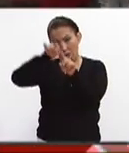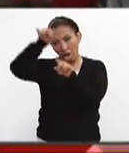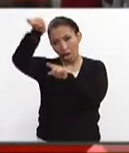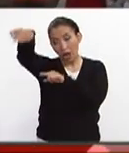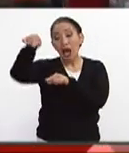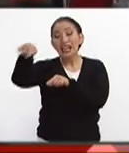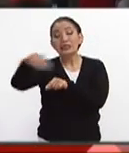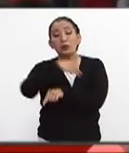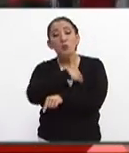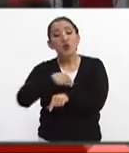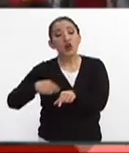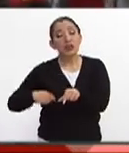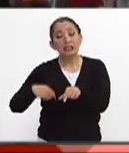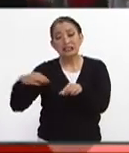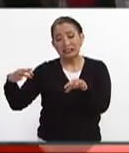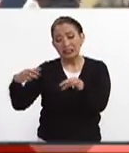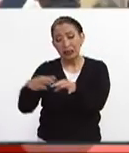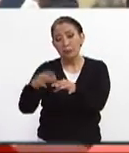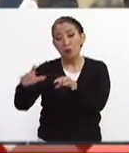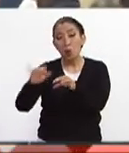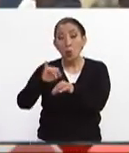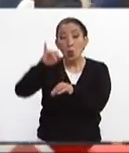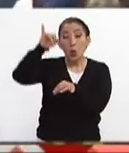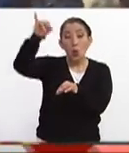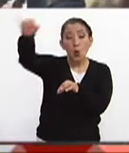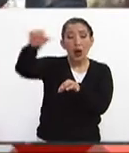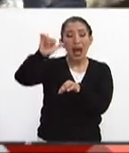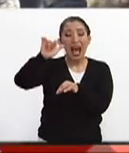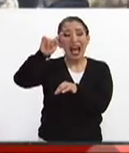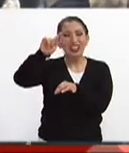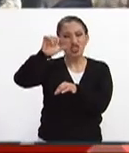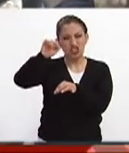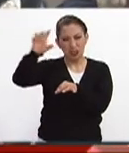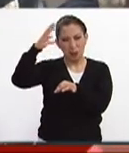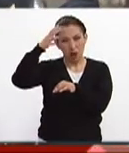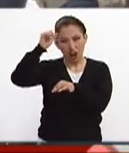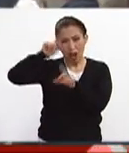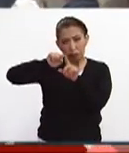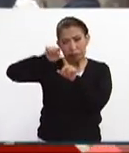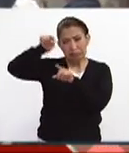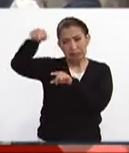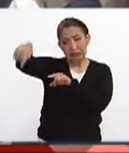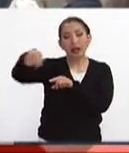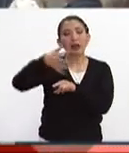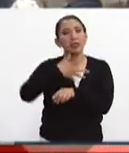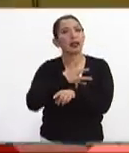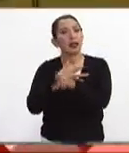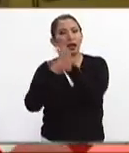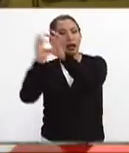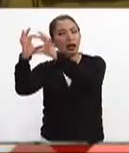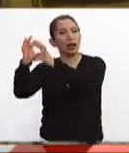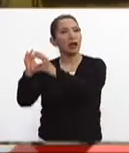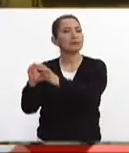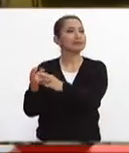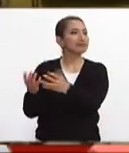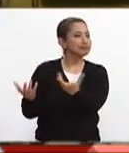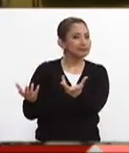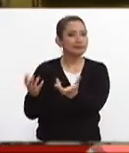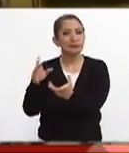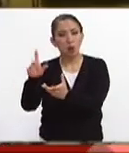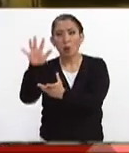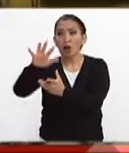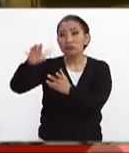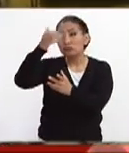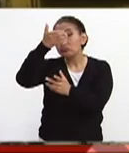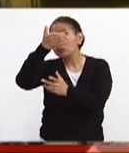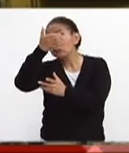de los municipios que están en lo que se le llaman los Altos de Morelos tiene inclusive pues un